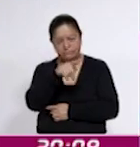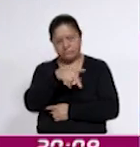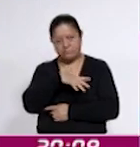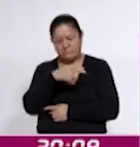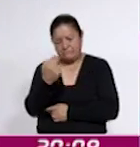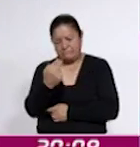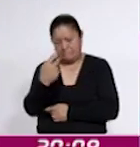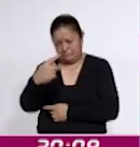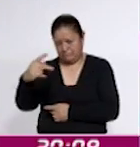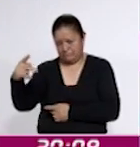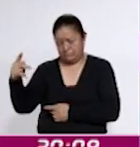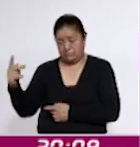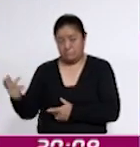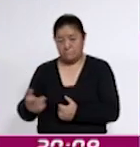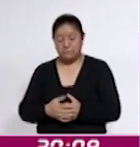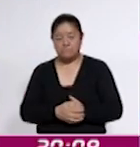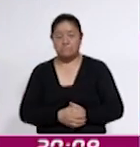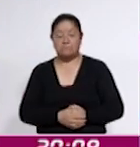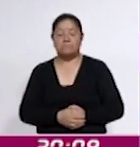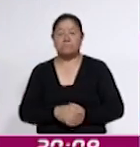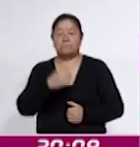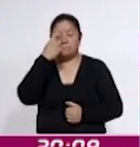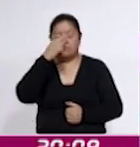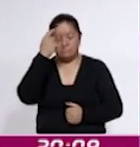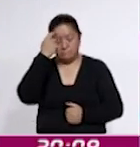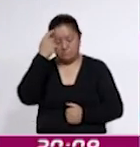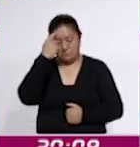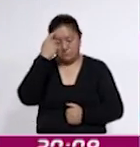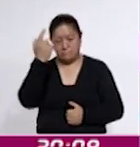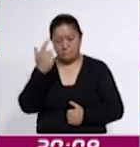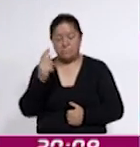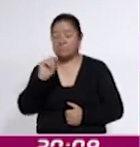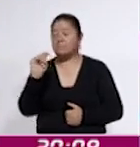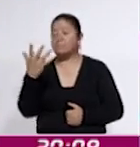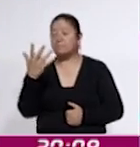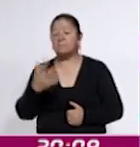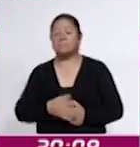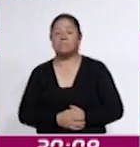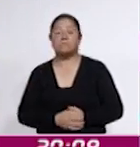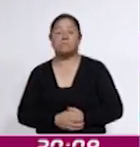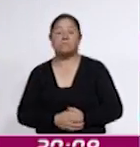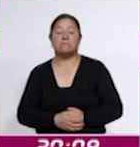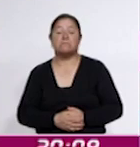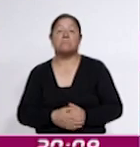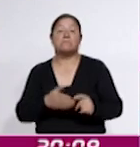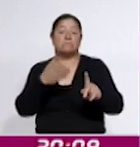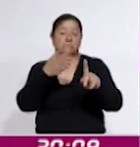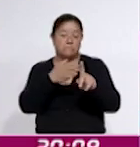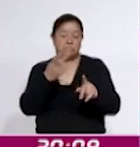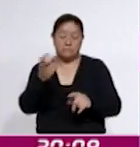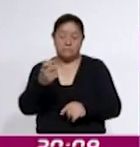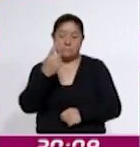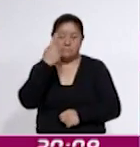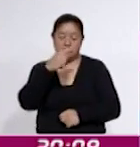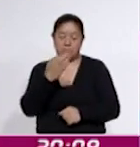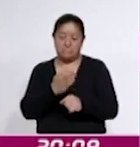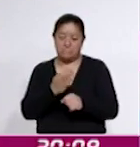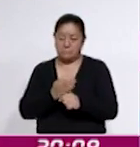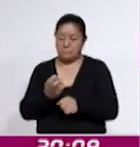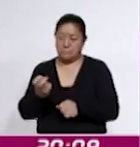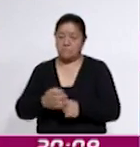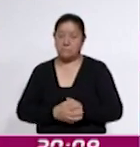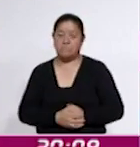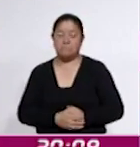necesidades en cuanto a actualizarse en la cuestión tecnológica, ya que precisamente para este sector de la población